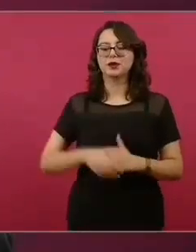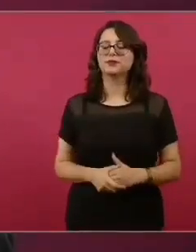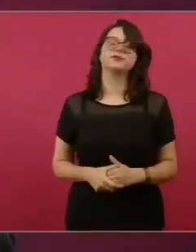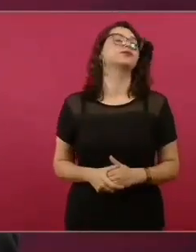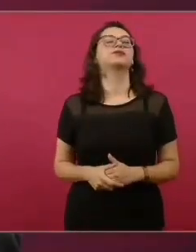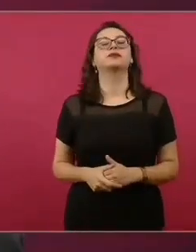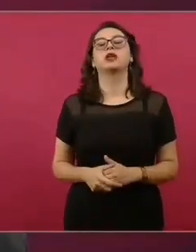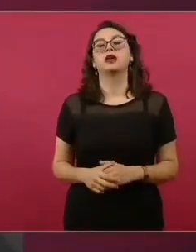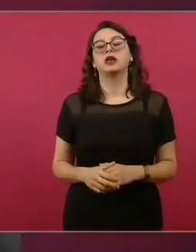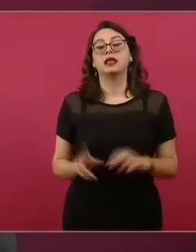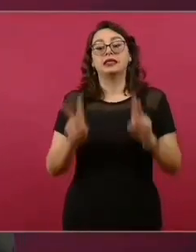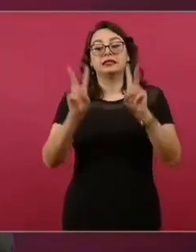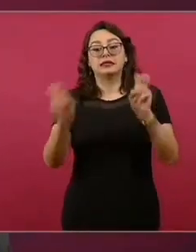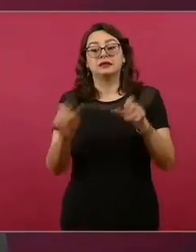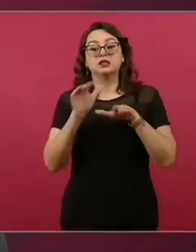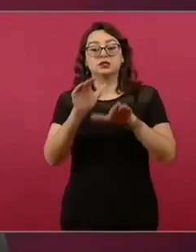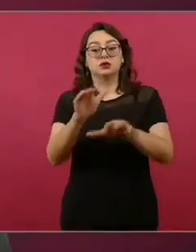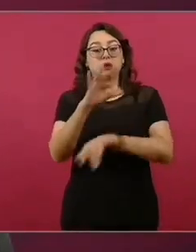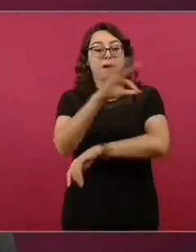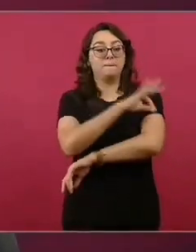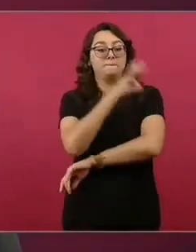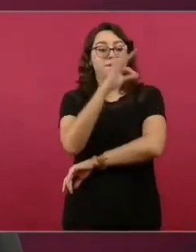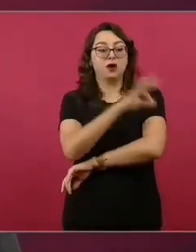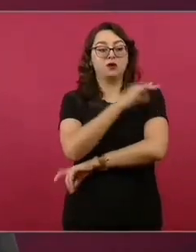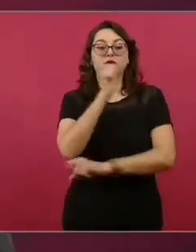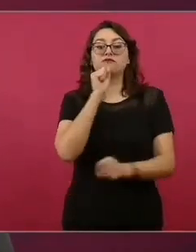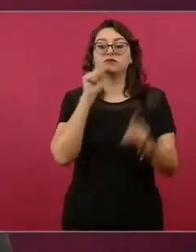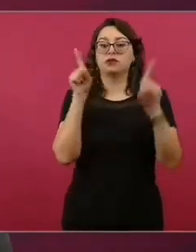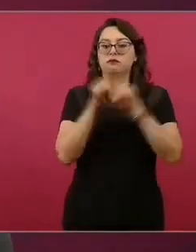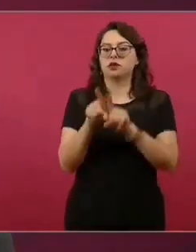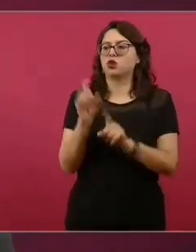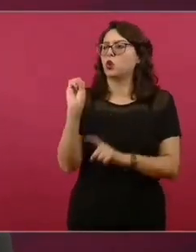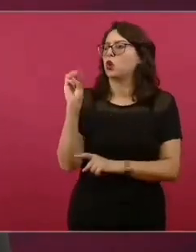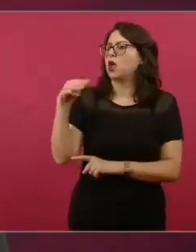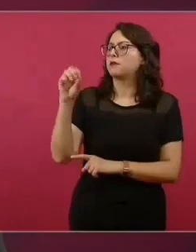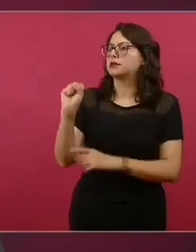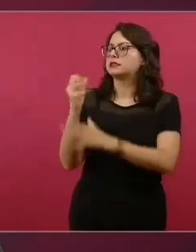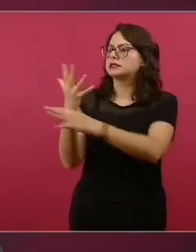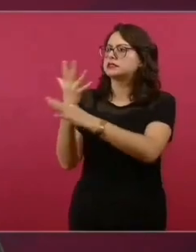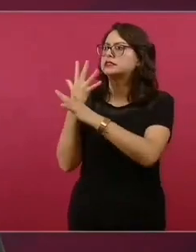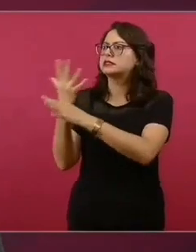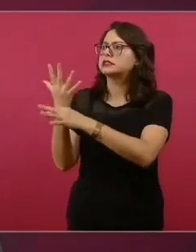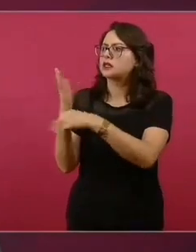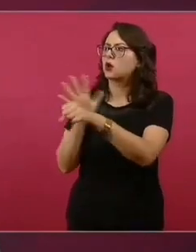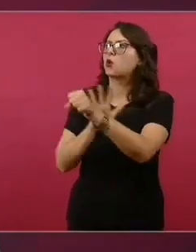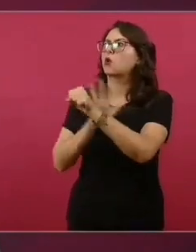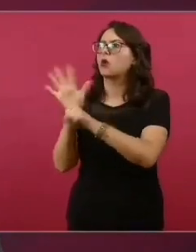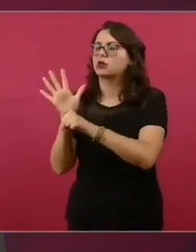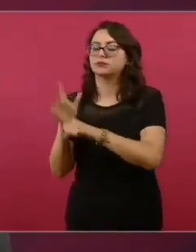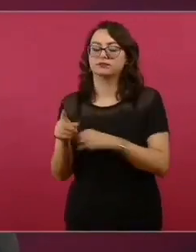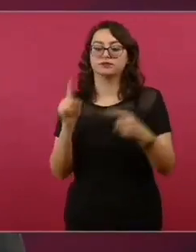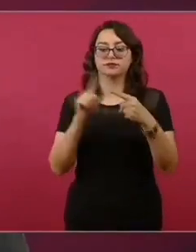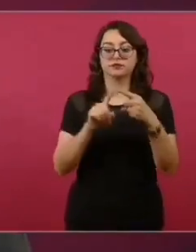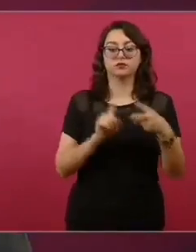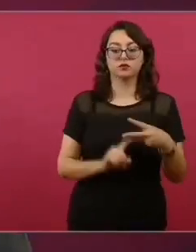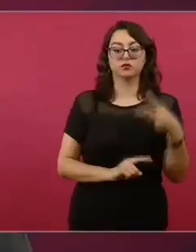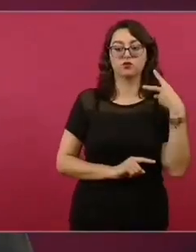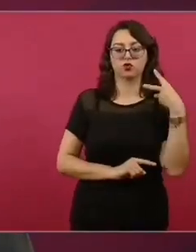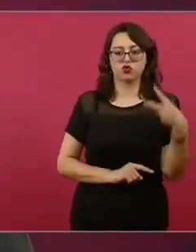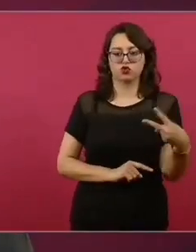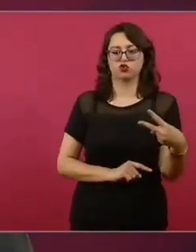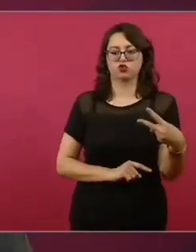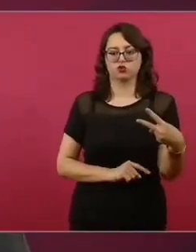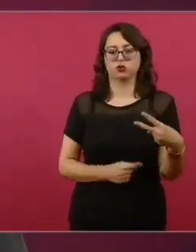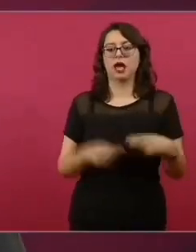analizado con mucho cuidado el contexto de las recomendaciones de OMS. Quiero destacar dos elementos porque también en México los mantuvimos